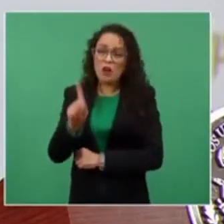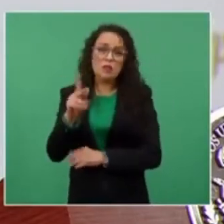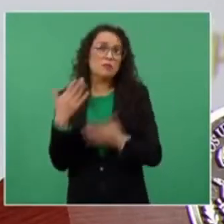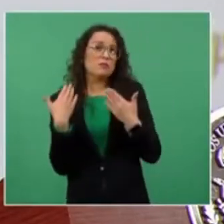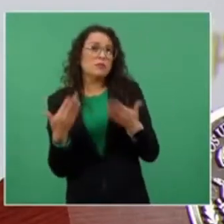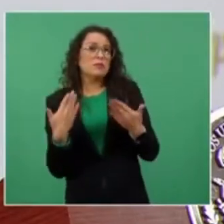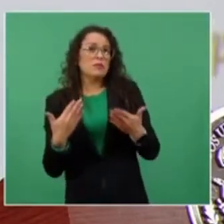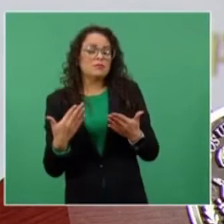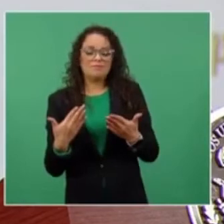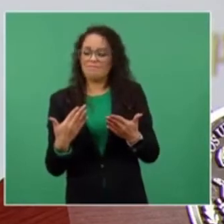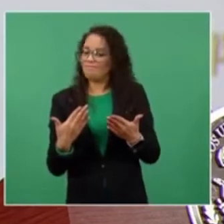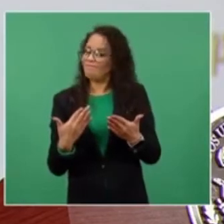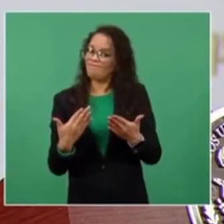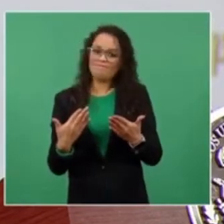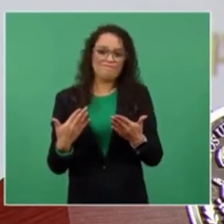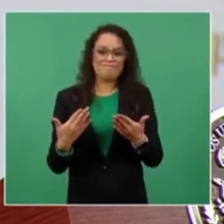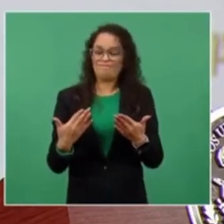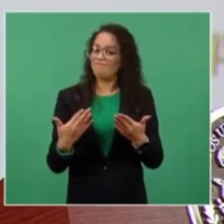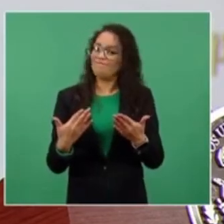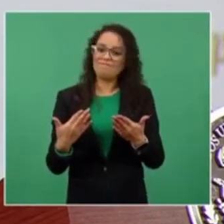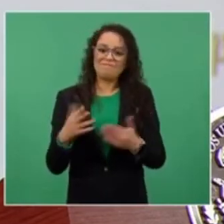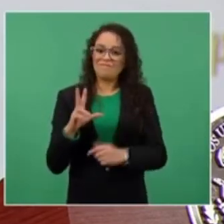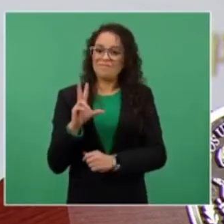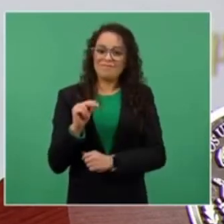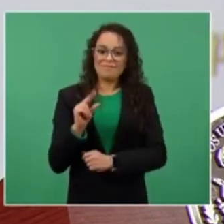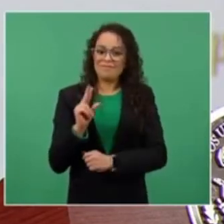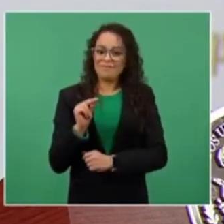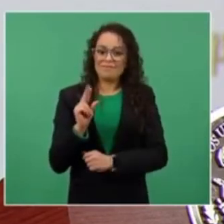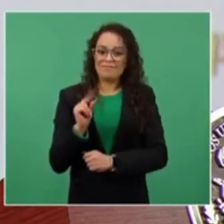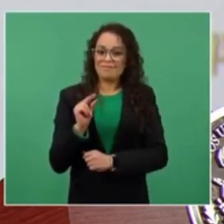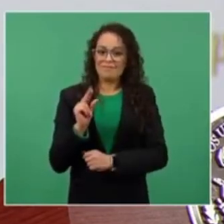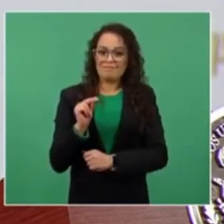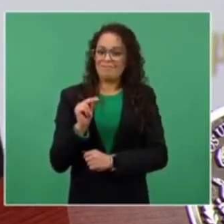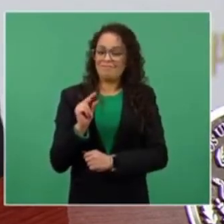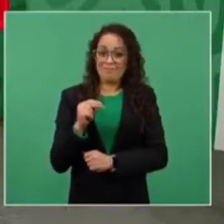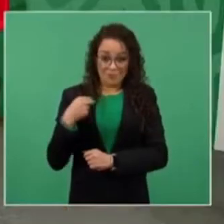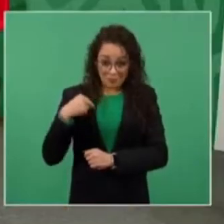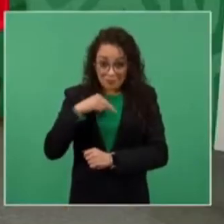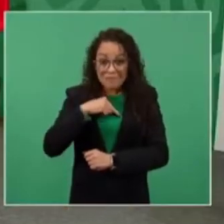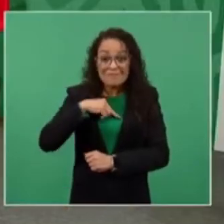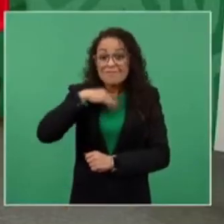y no vamos a hacer nada pues cómo